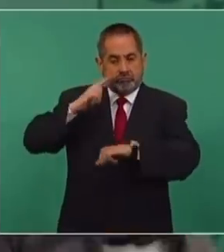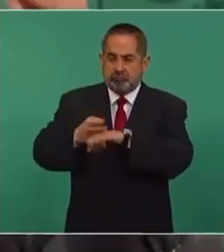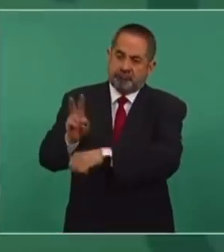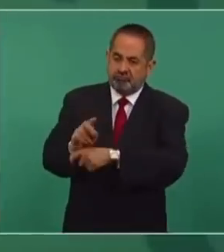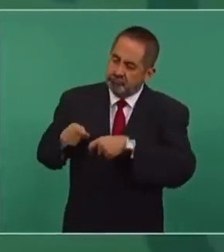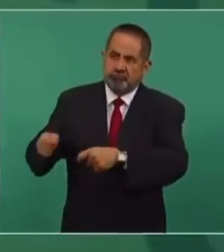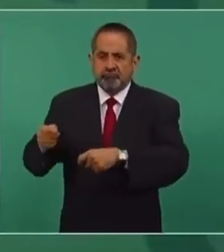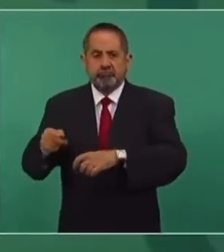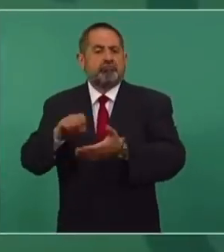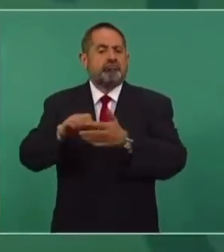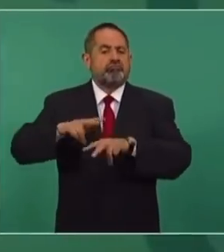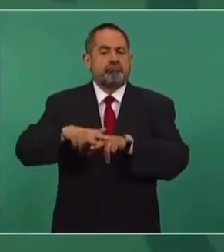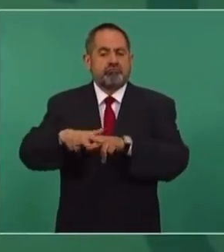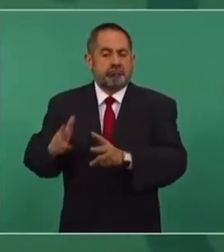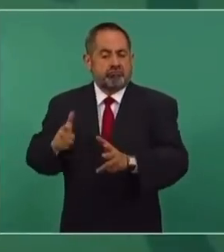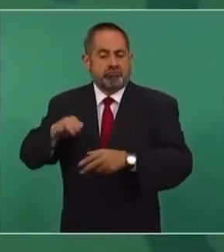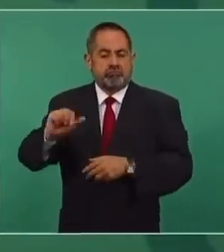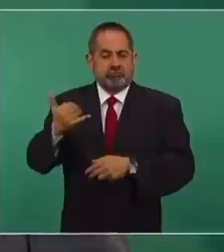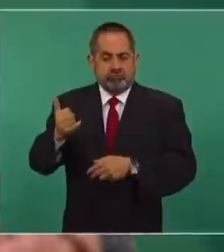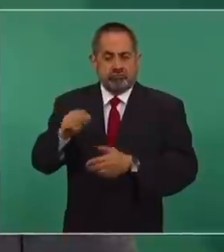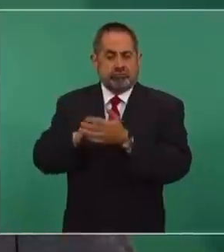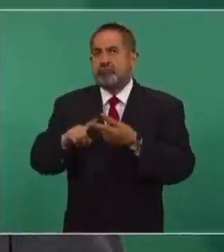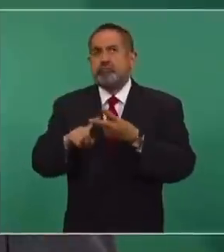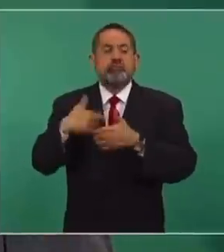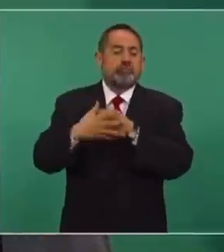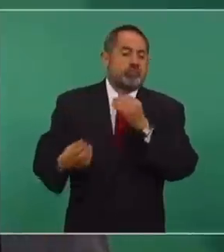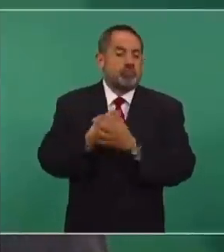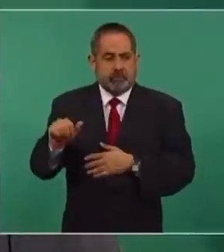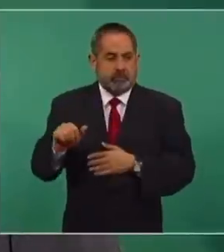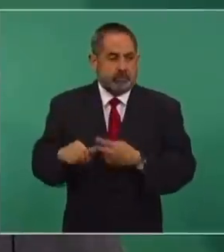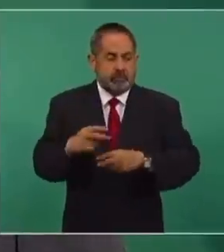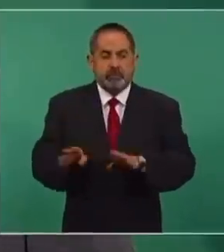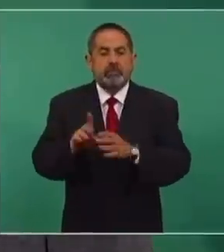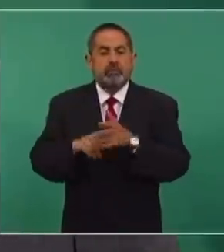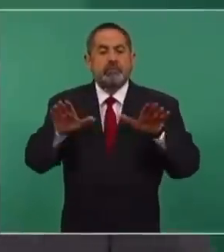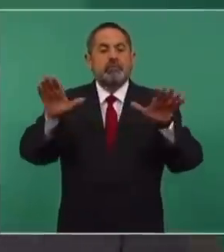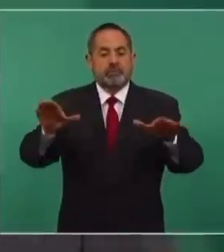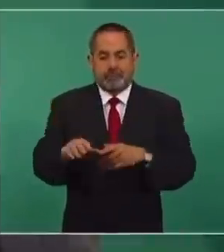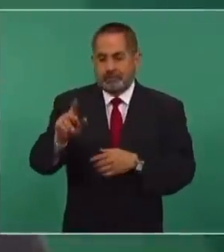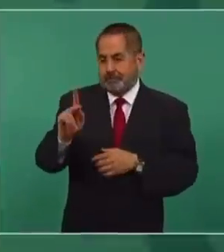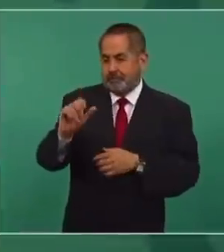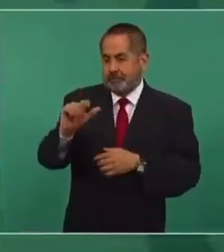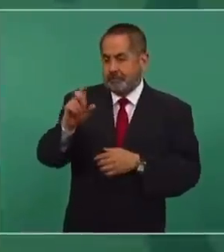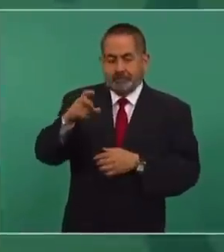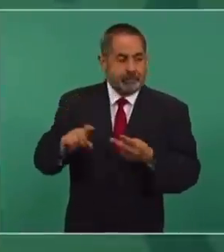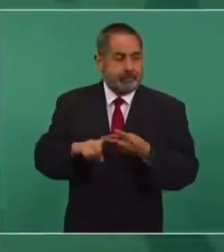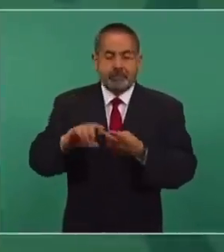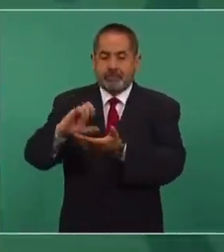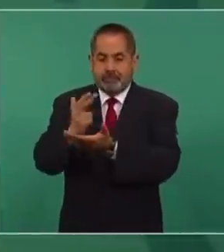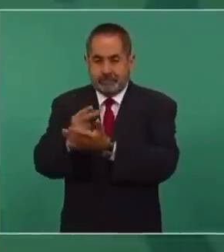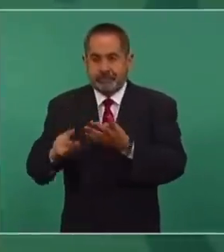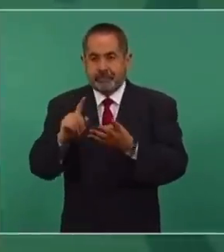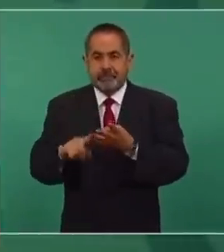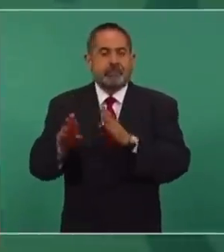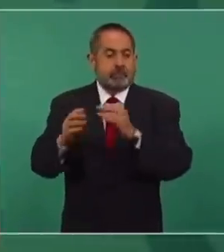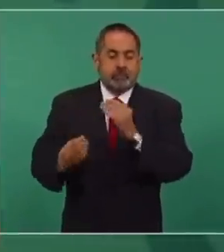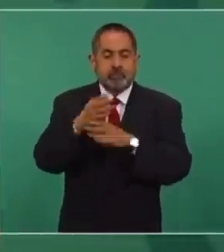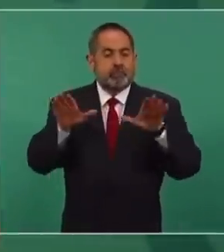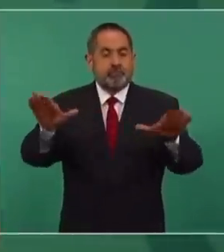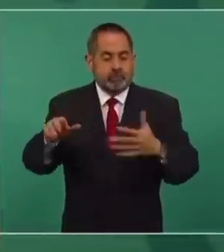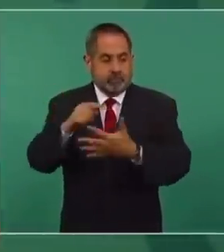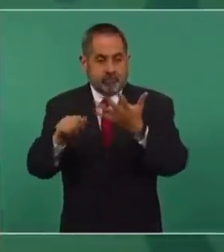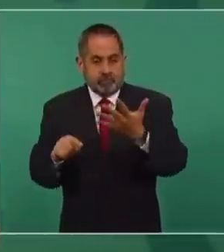Por ejemplo, el Tren Maya, el nuevo aeropuerto Felipe Ángeles, el aeropuerto de Palenque, el aeropuerto de Chetumal, el nuevo aeropuerto